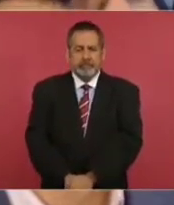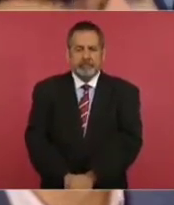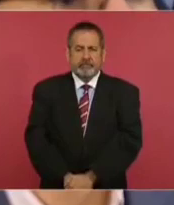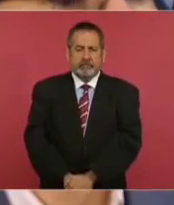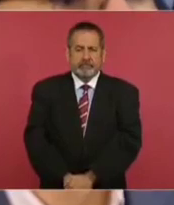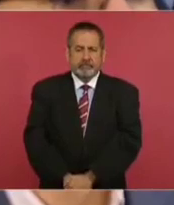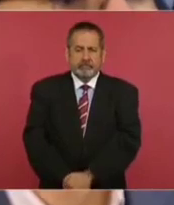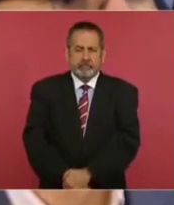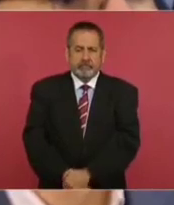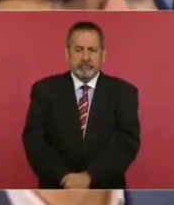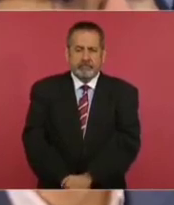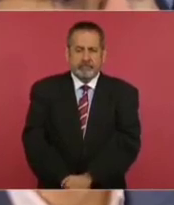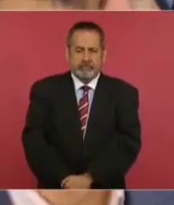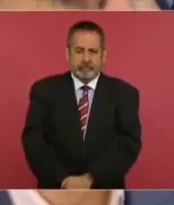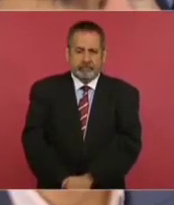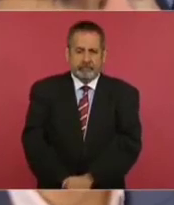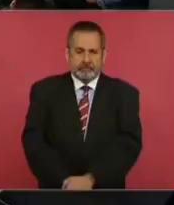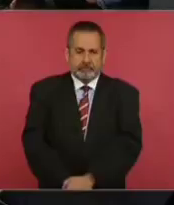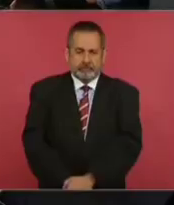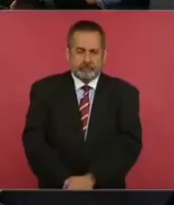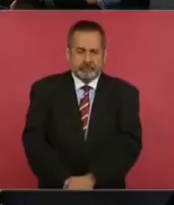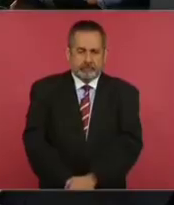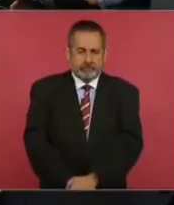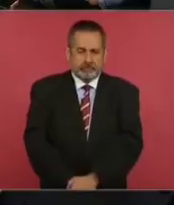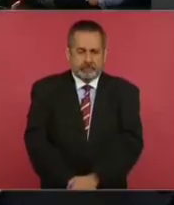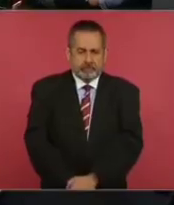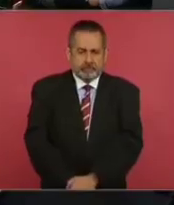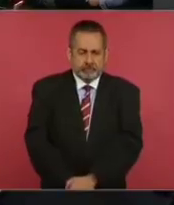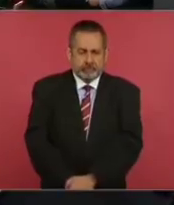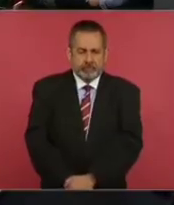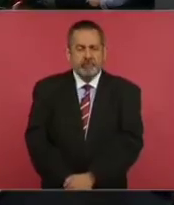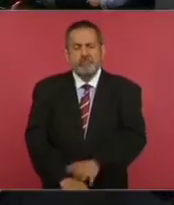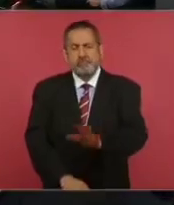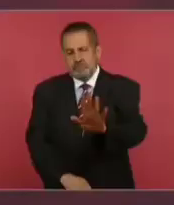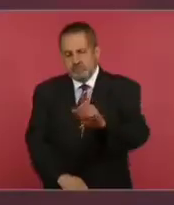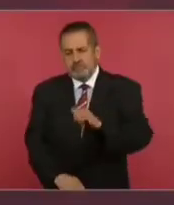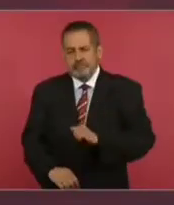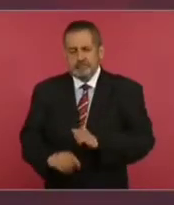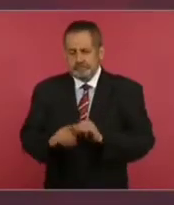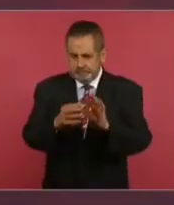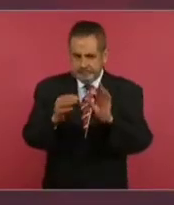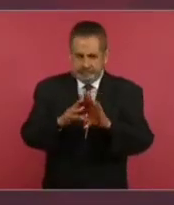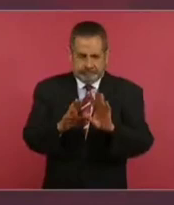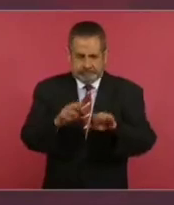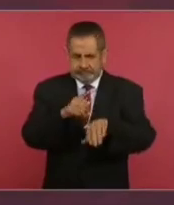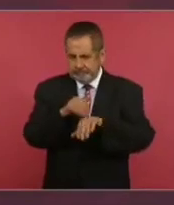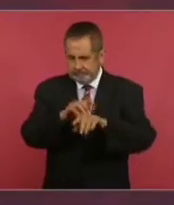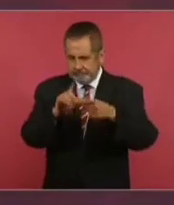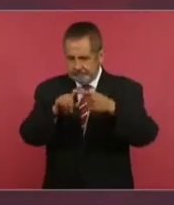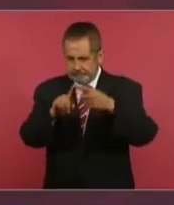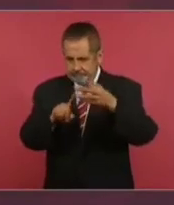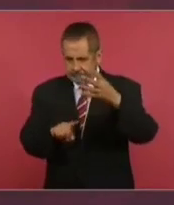Por ejemplo, el gobierno de la República, ¿quiénes estarían? yo lo que creo, a ver, número uno,